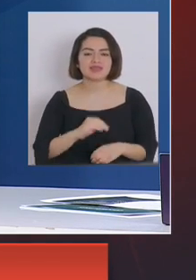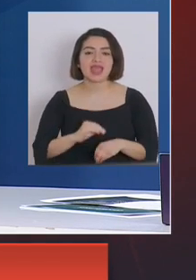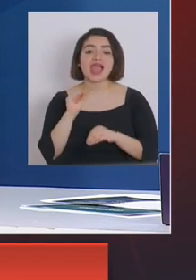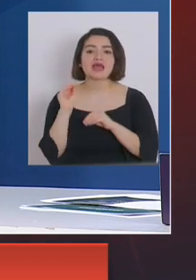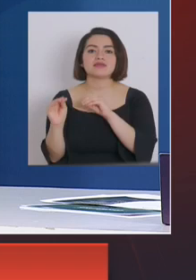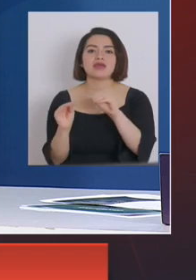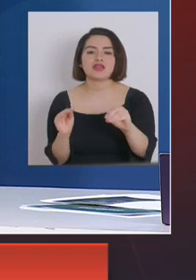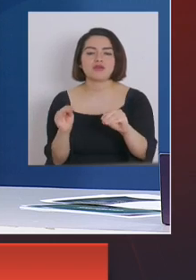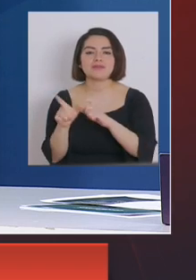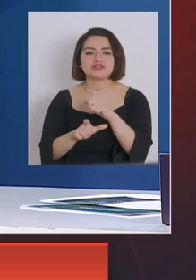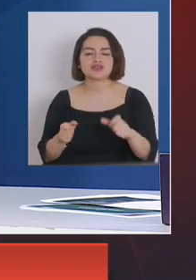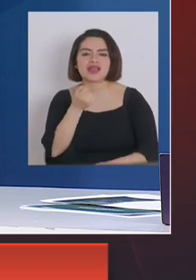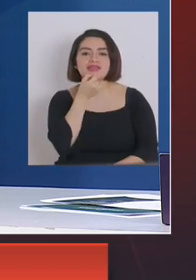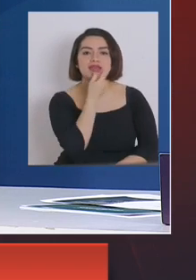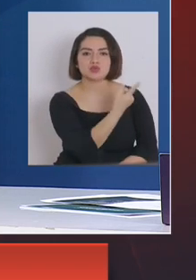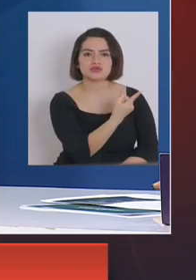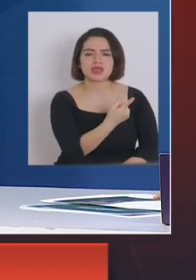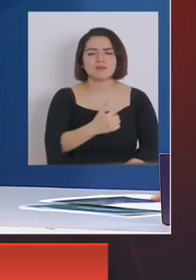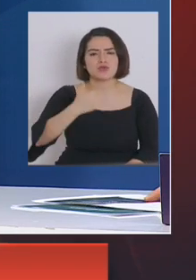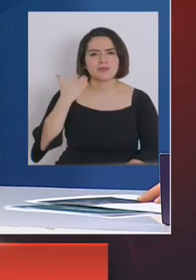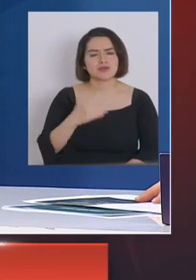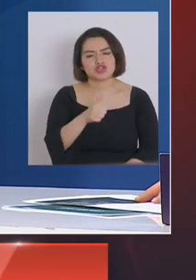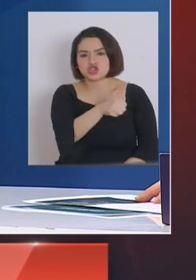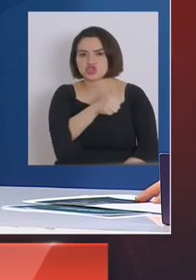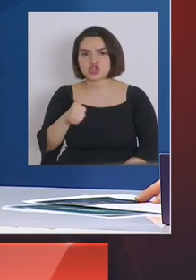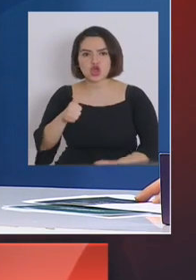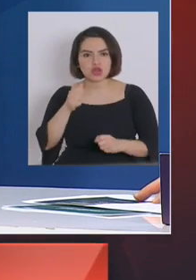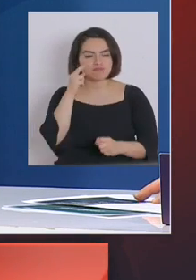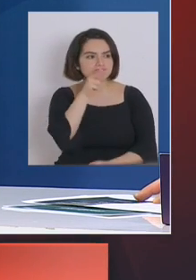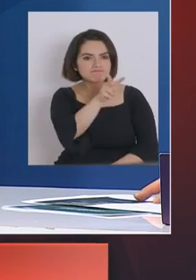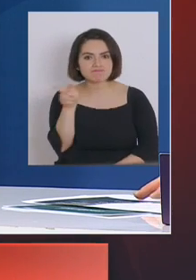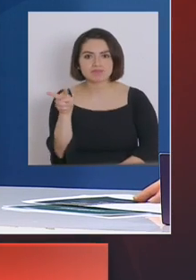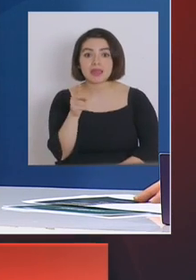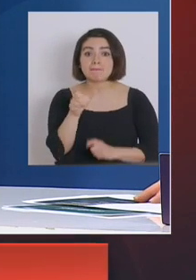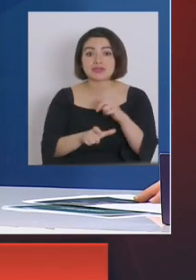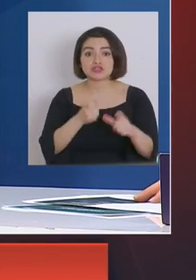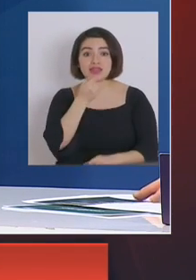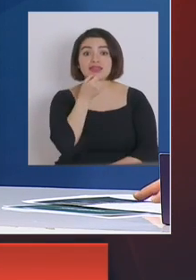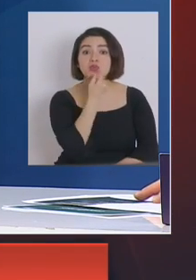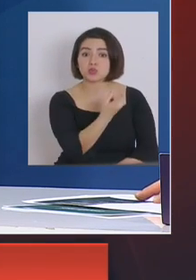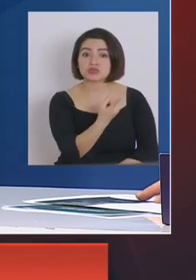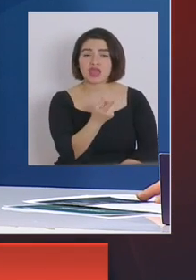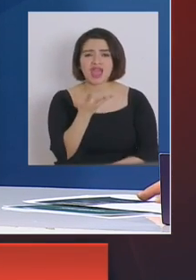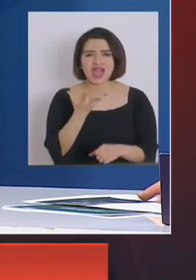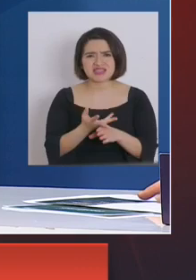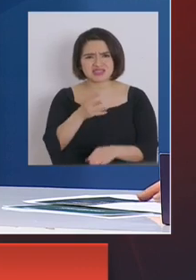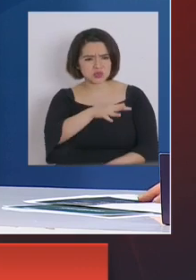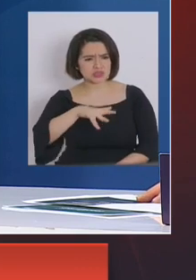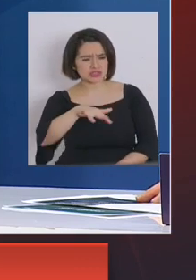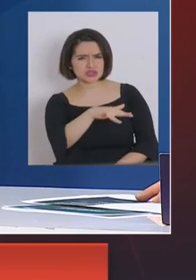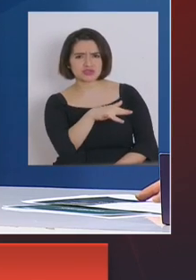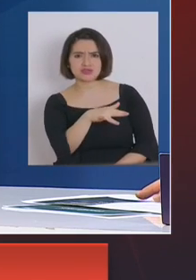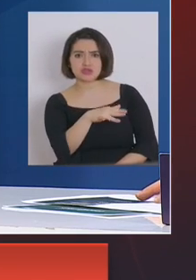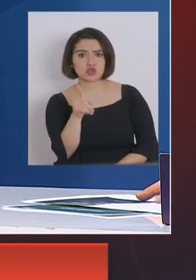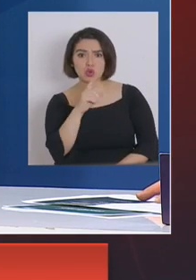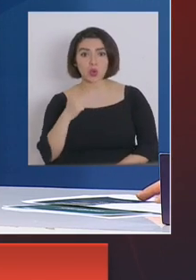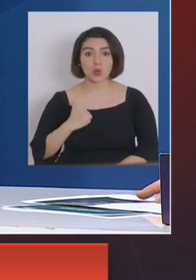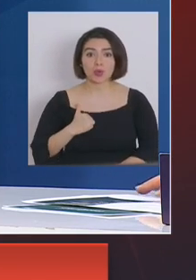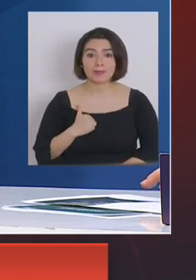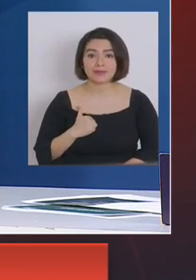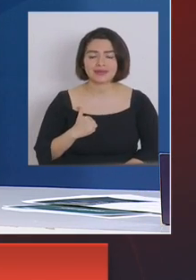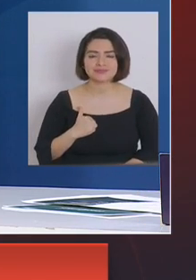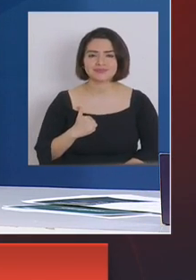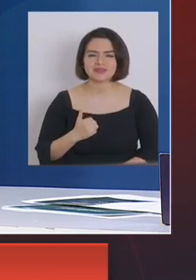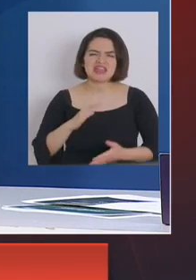denuncien. Es fundamental que todos fiscalicemos. Las personas que denuncien cuando vean que hay una situación particular que no se está cumpliendo,